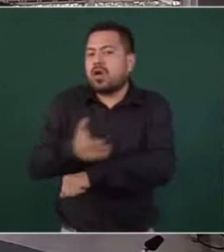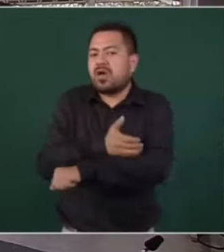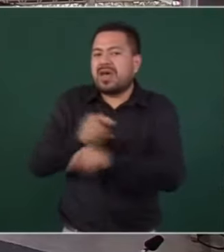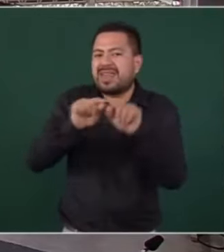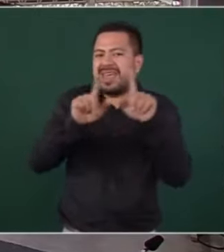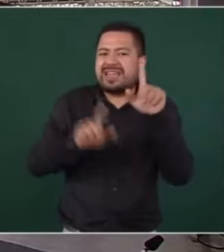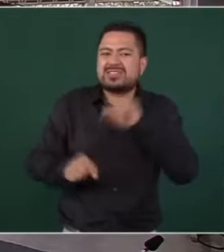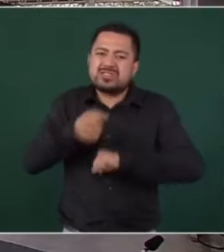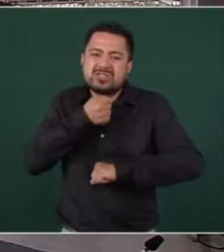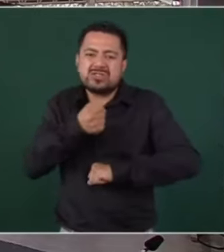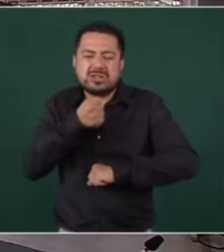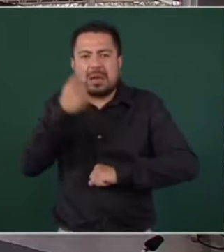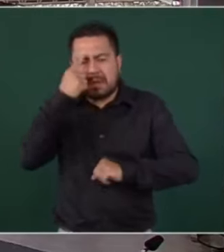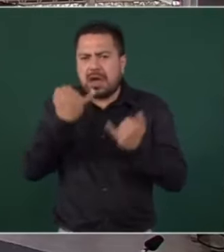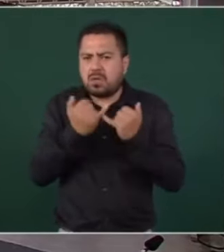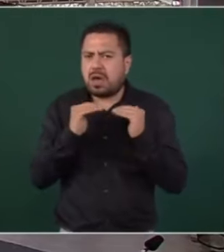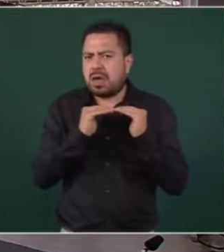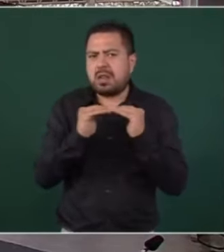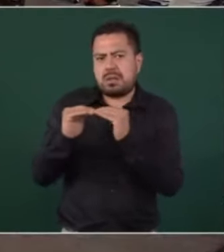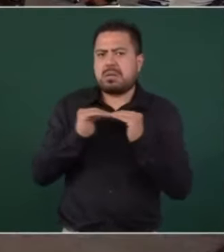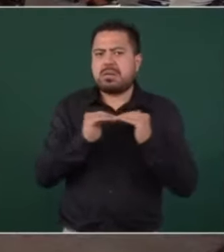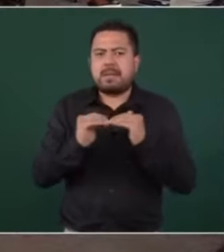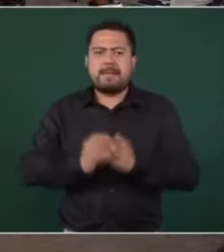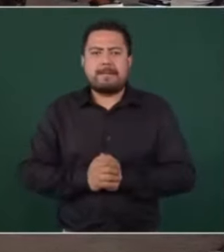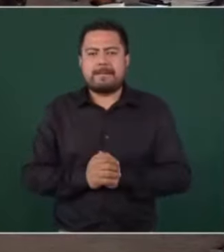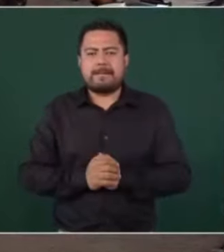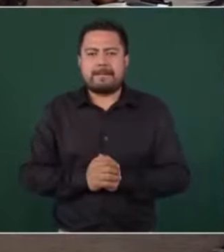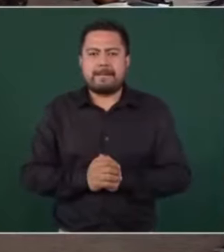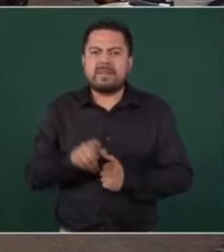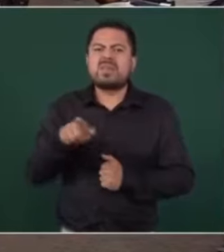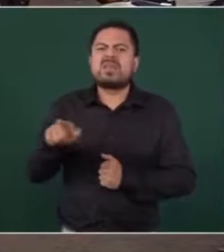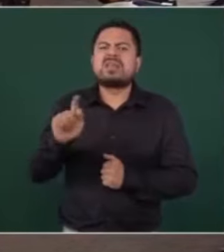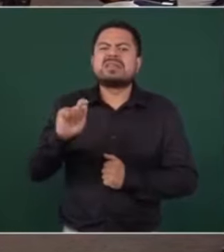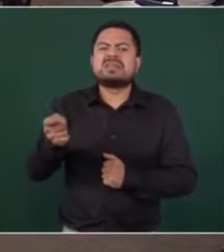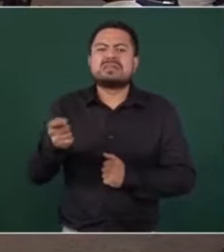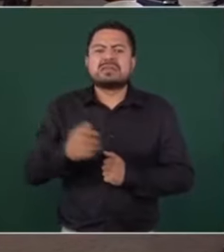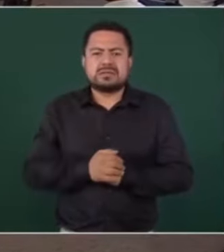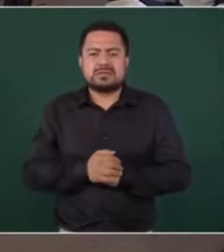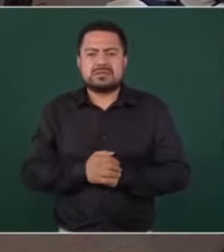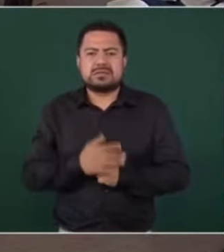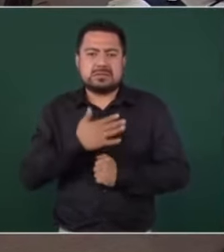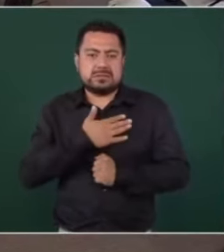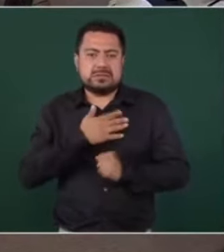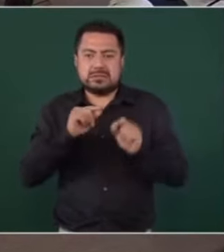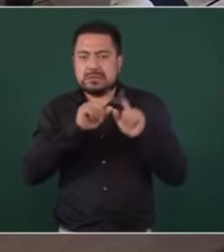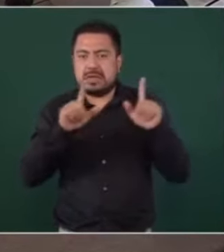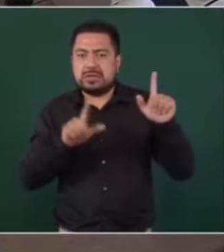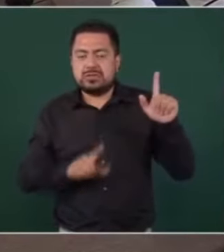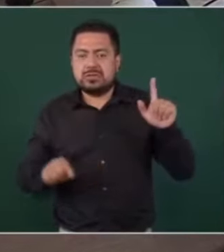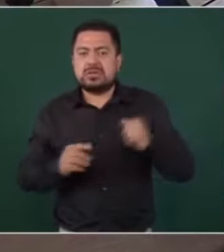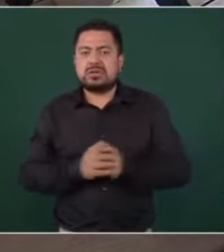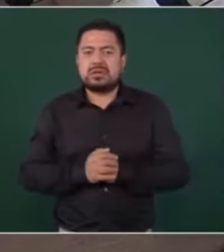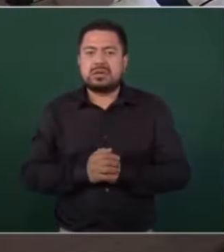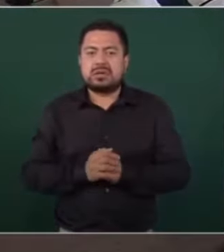Amigos y amigas que tengan excelente día, tienes que ver esto que informó el presidente Andrés Manuel López